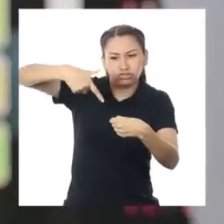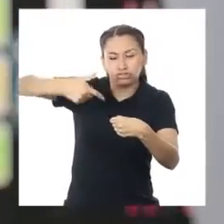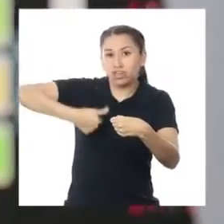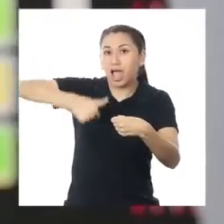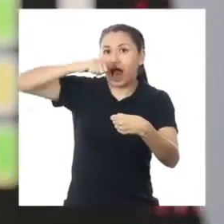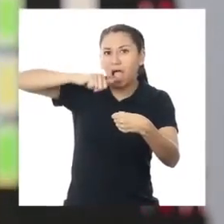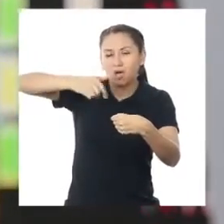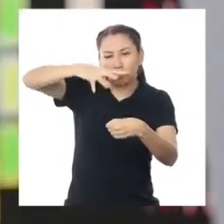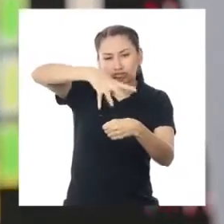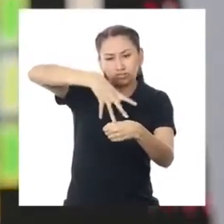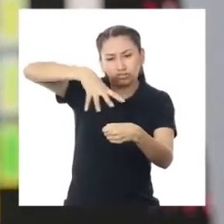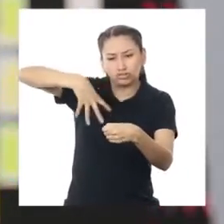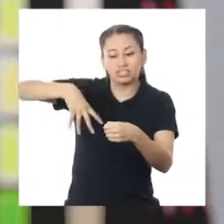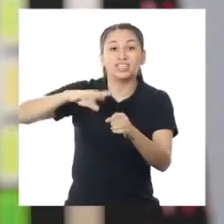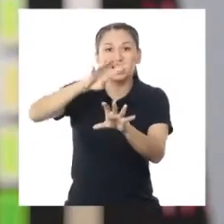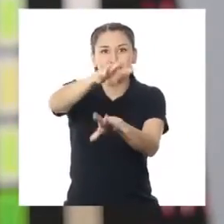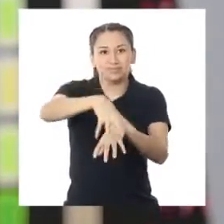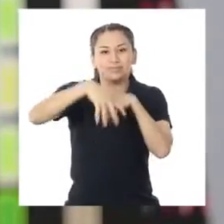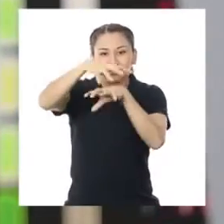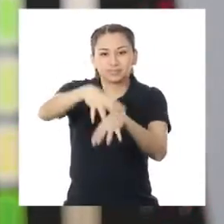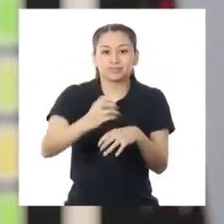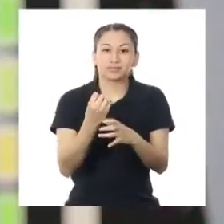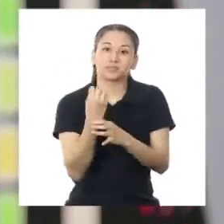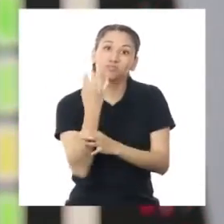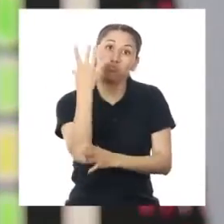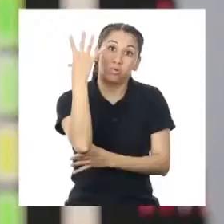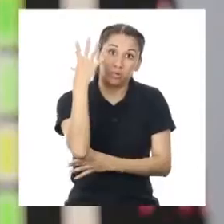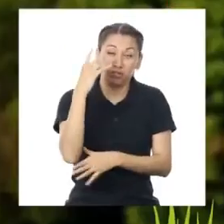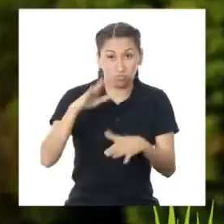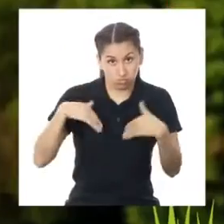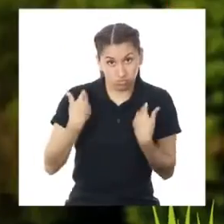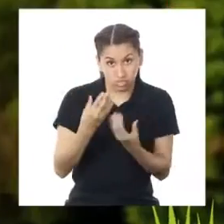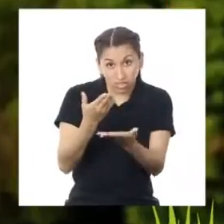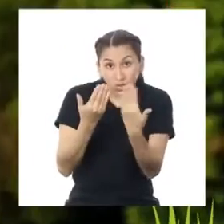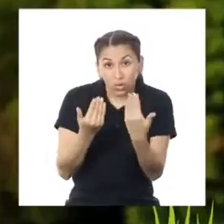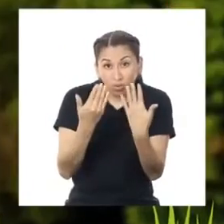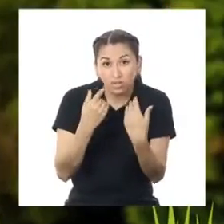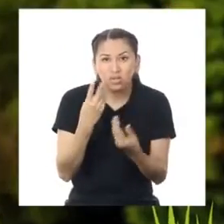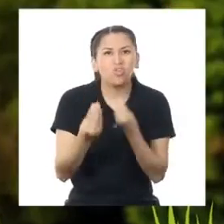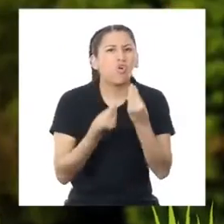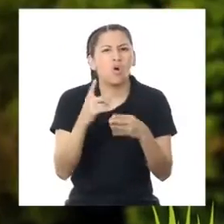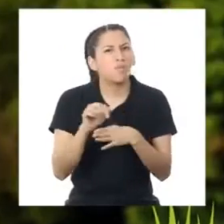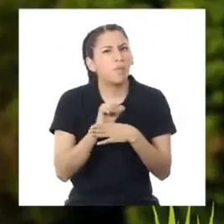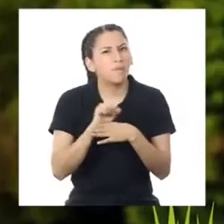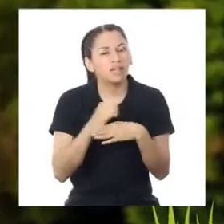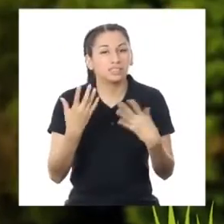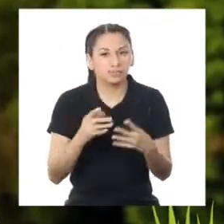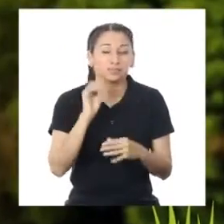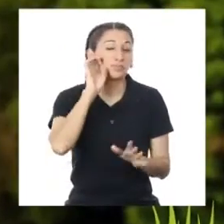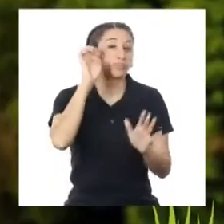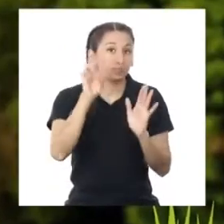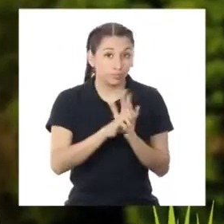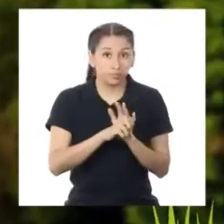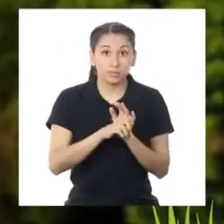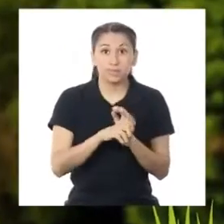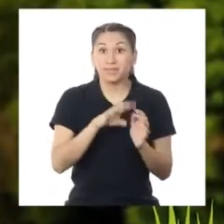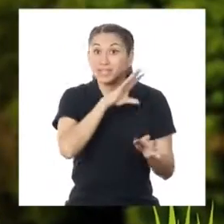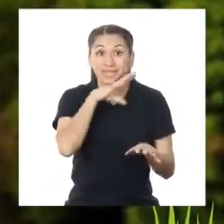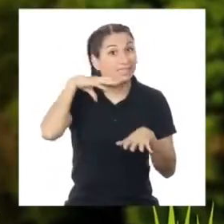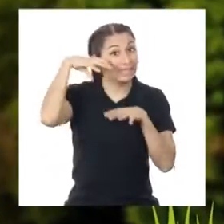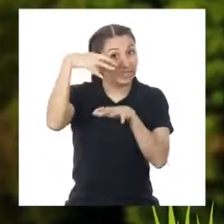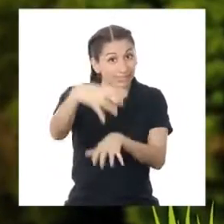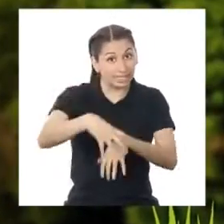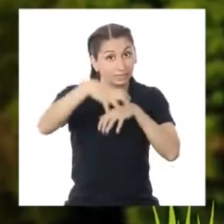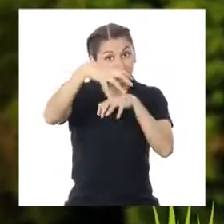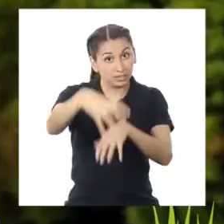¿Nos podrías contar un poco más sobre estas prácticas? ¡Claro! Por ejemplo, los agricultores de la